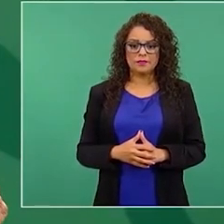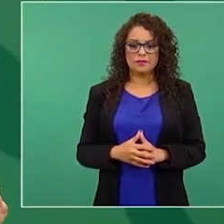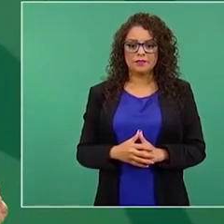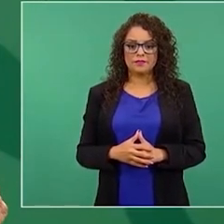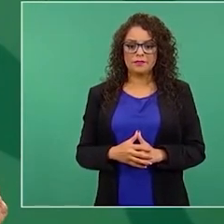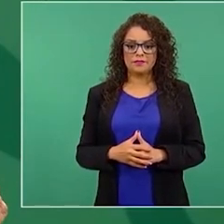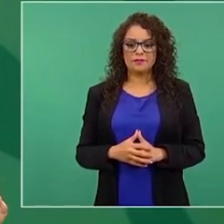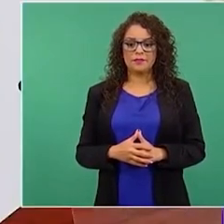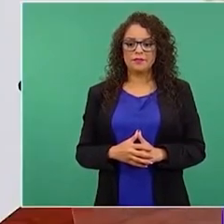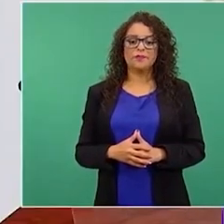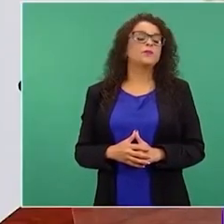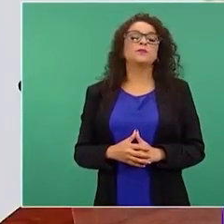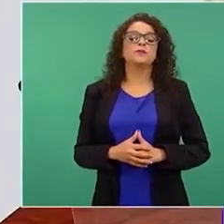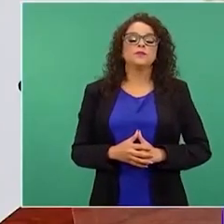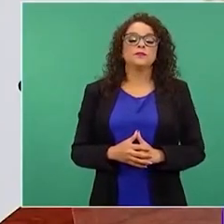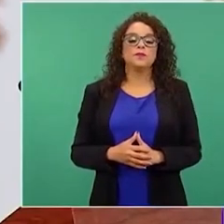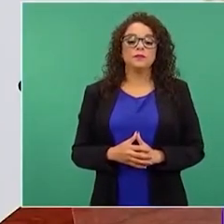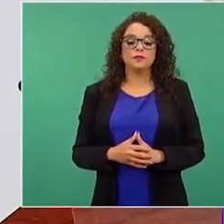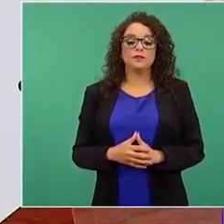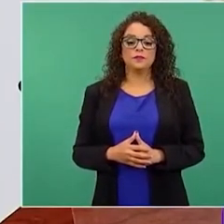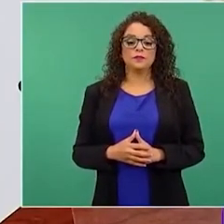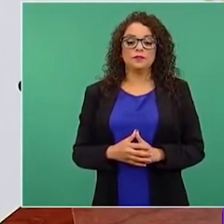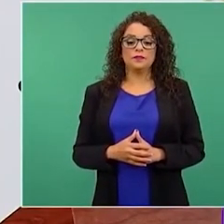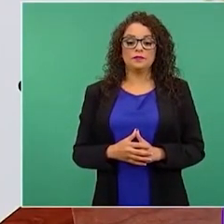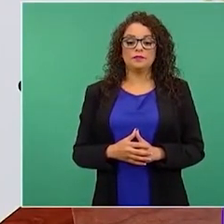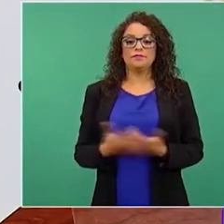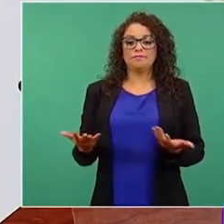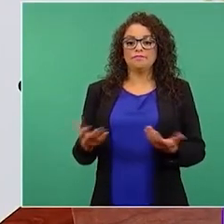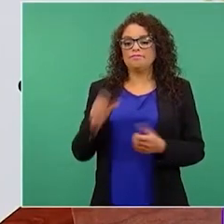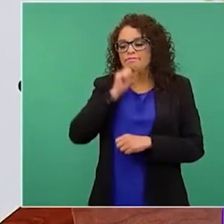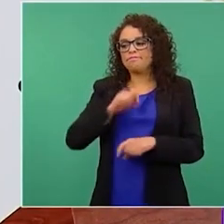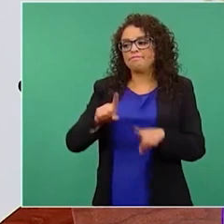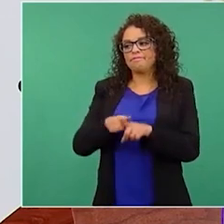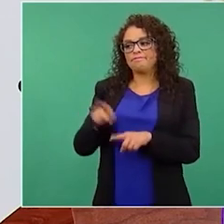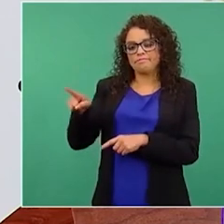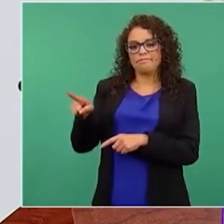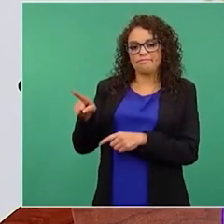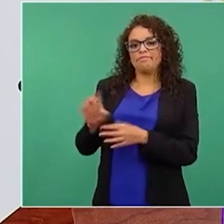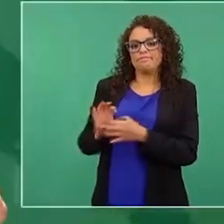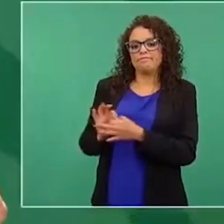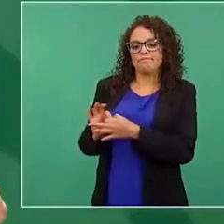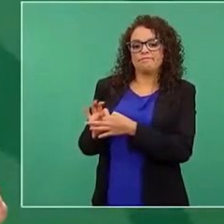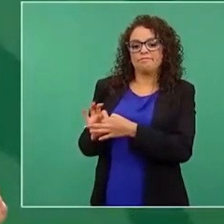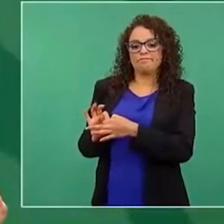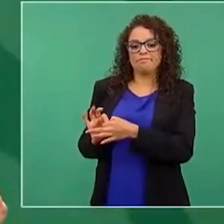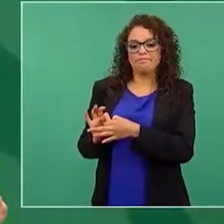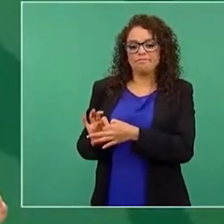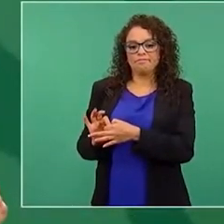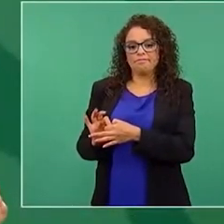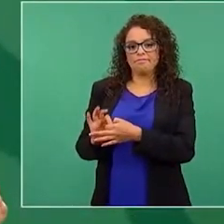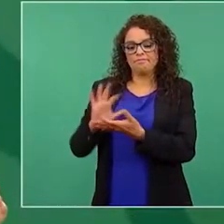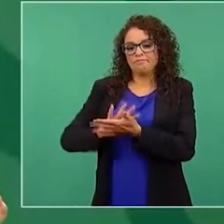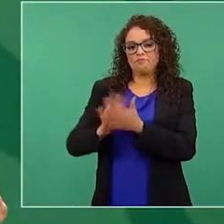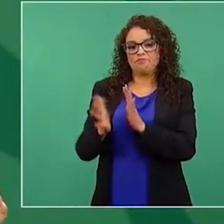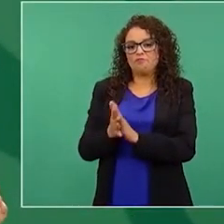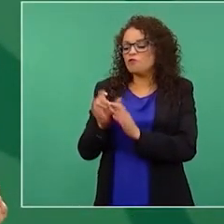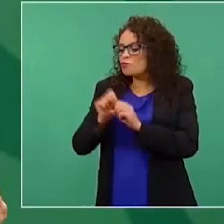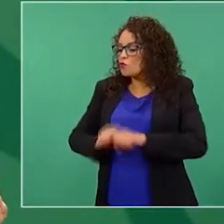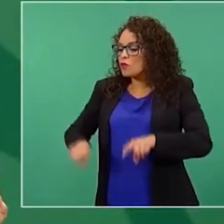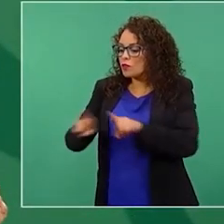son parte del mismo grupo.